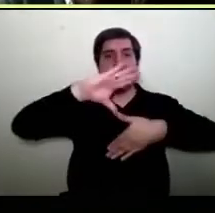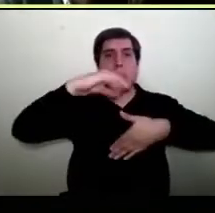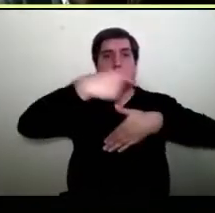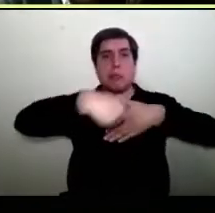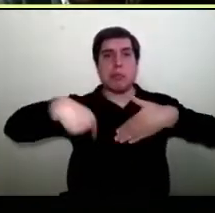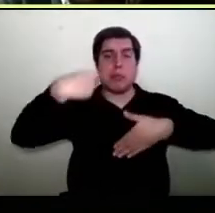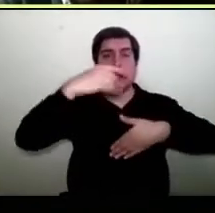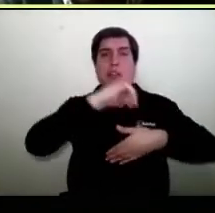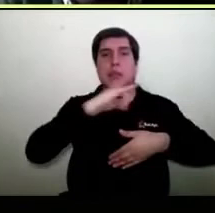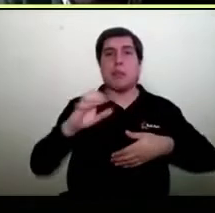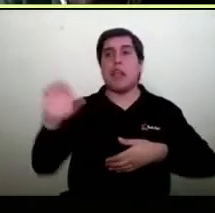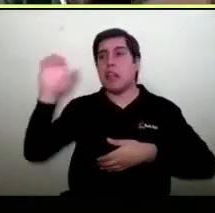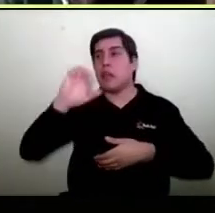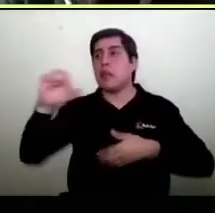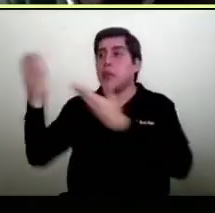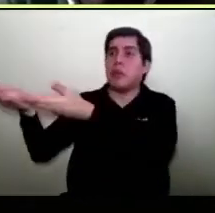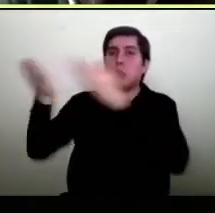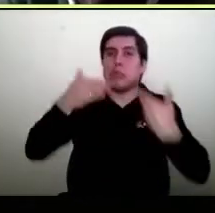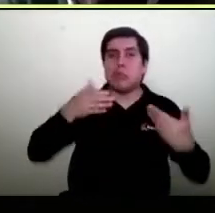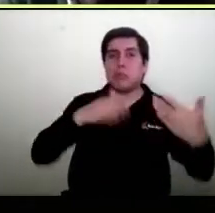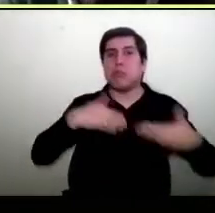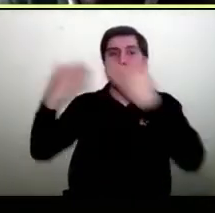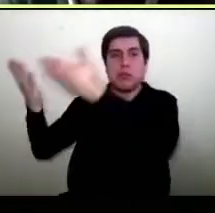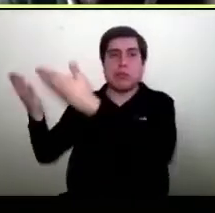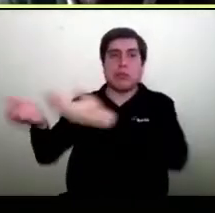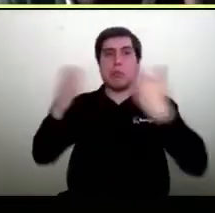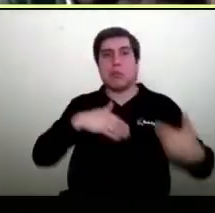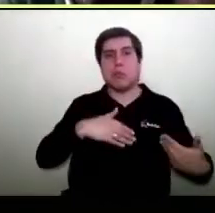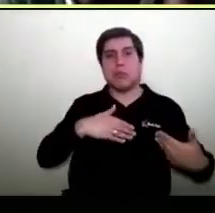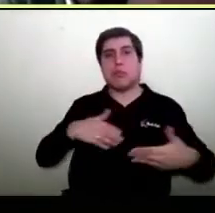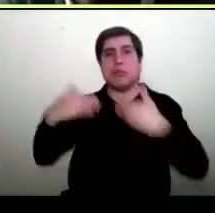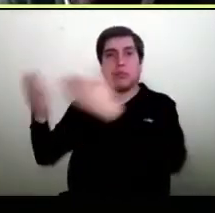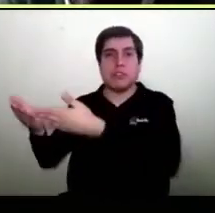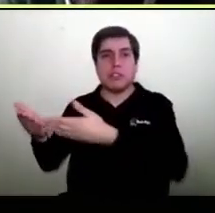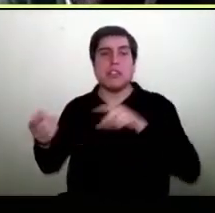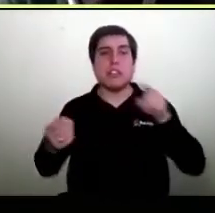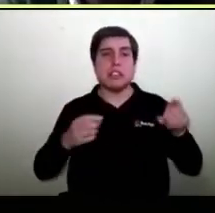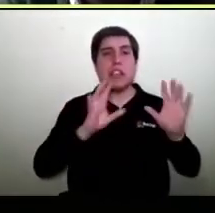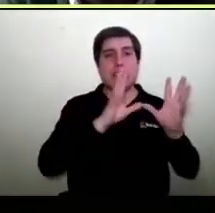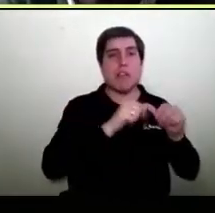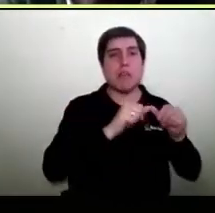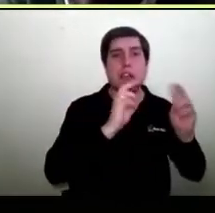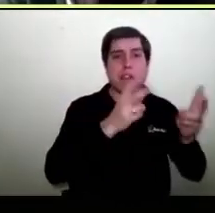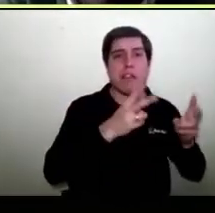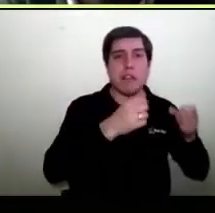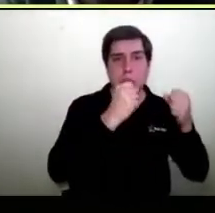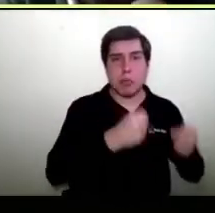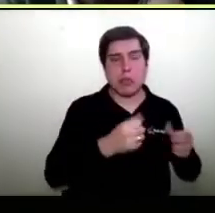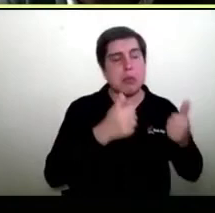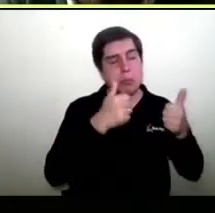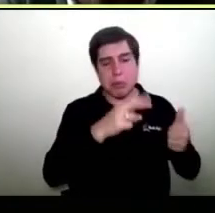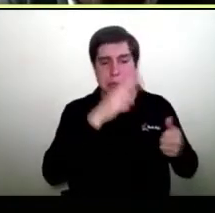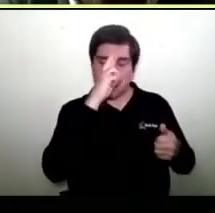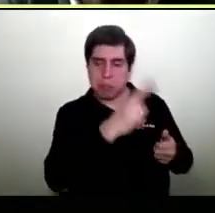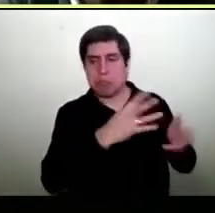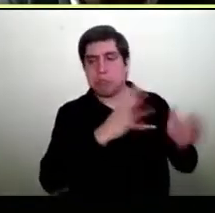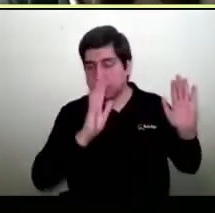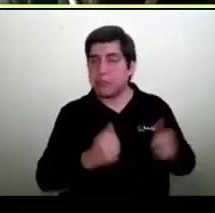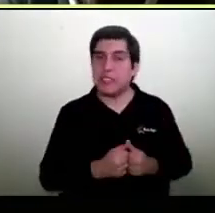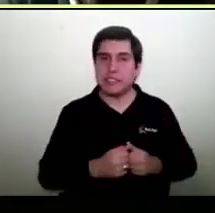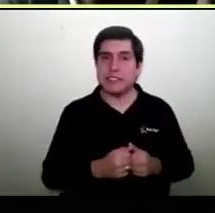y en Europa traen otro y lo van trayendo y a lo mejor les da para que esa familia viva. Aceptable, pero